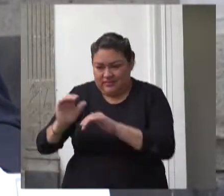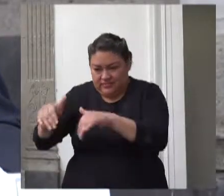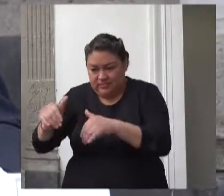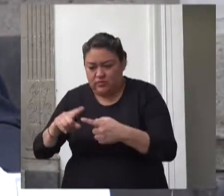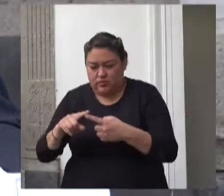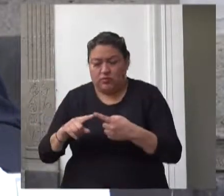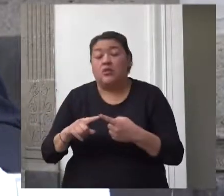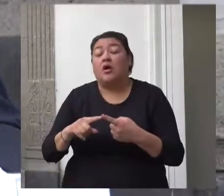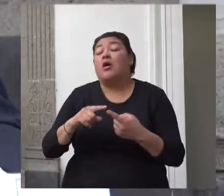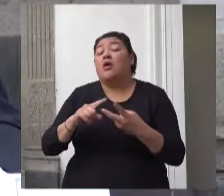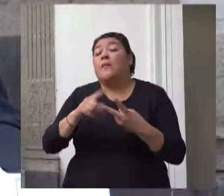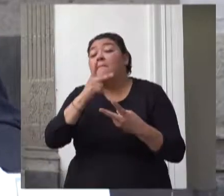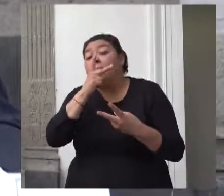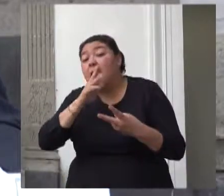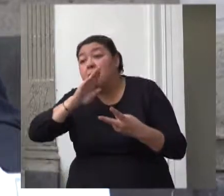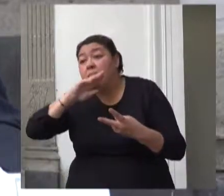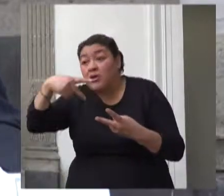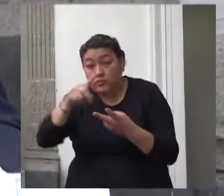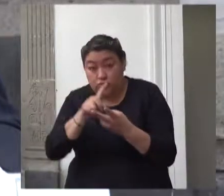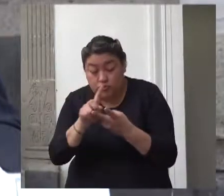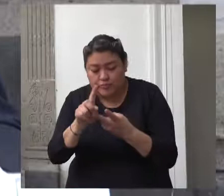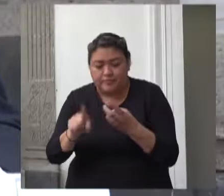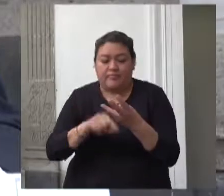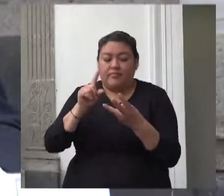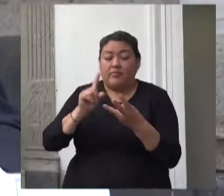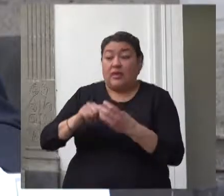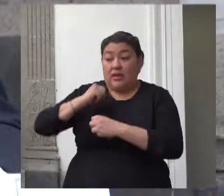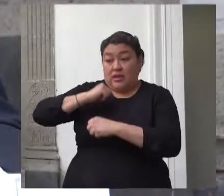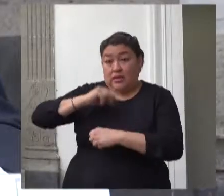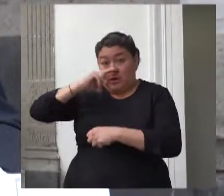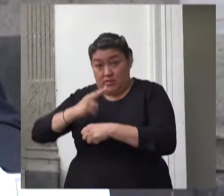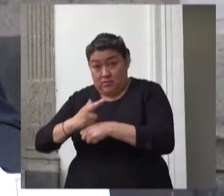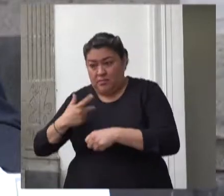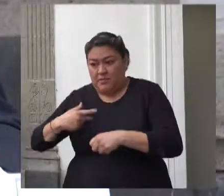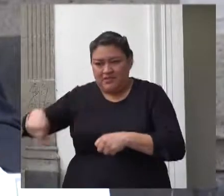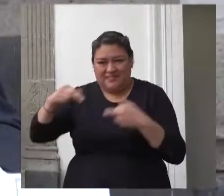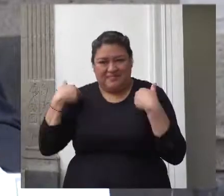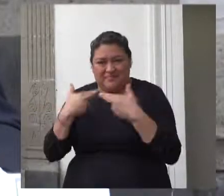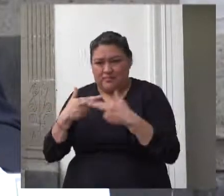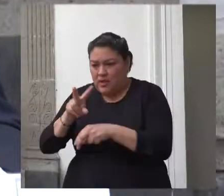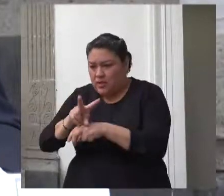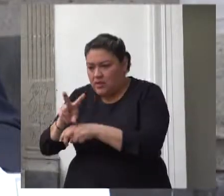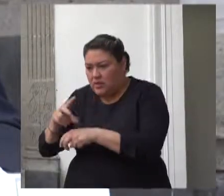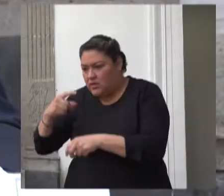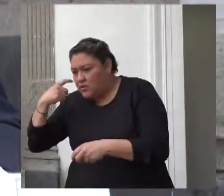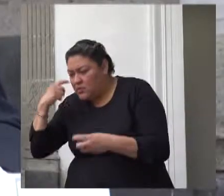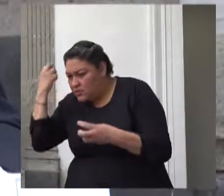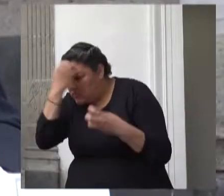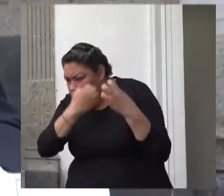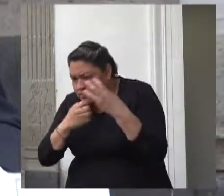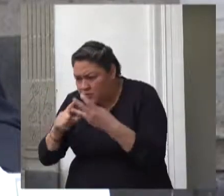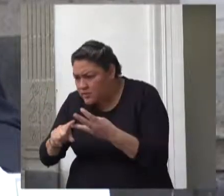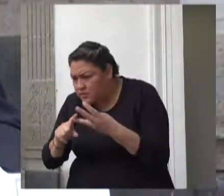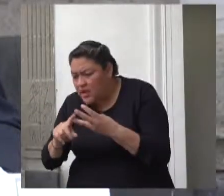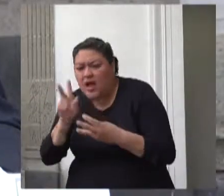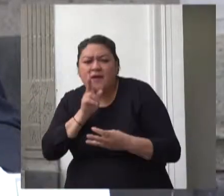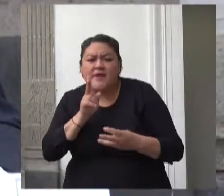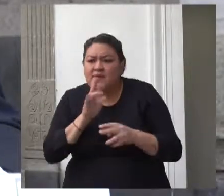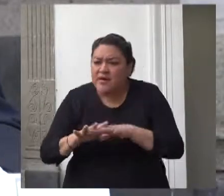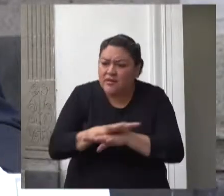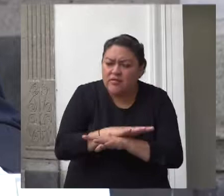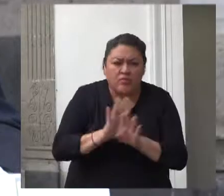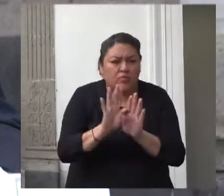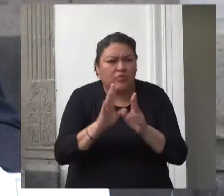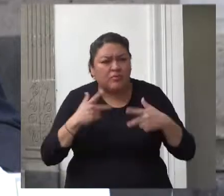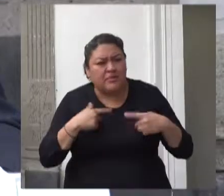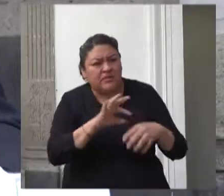de las responsables y trabajadoras de las estancias para encontrar la medida que más favoreciera a las